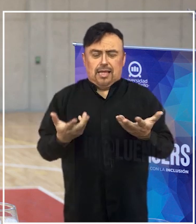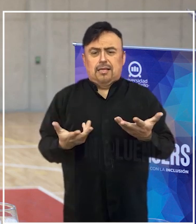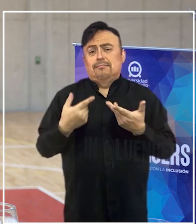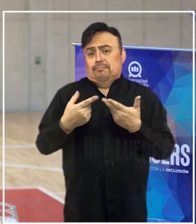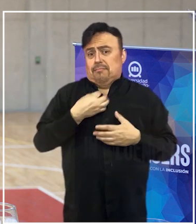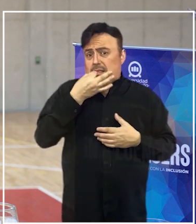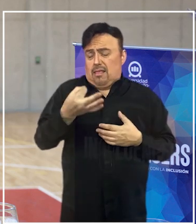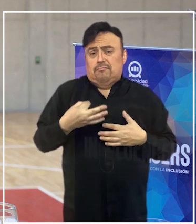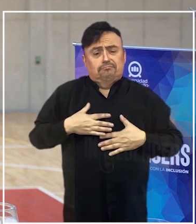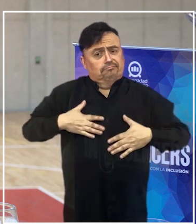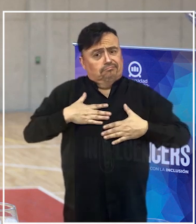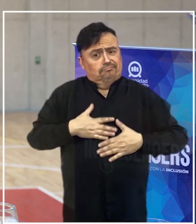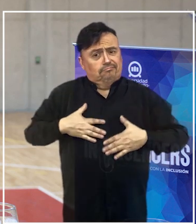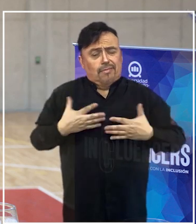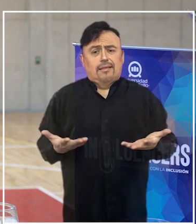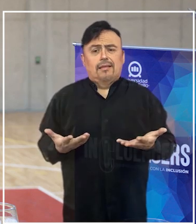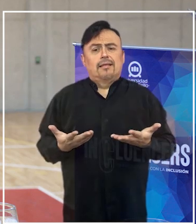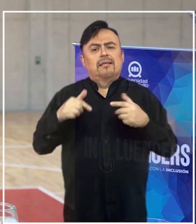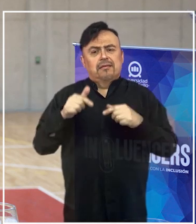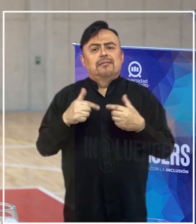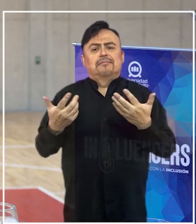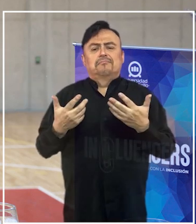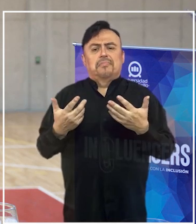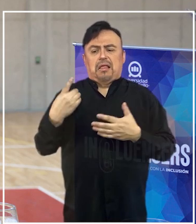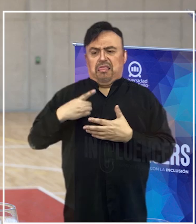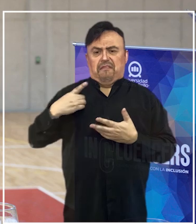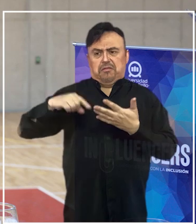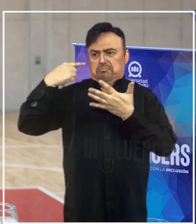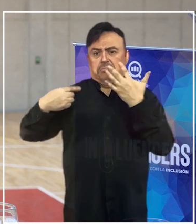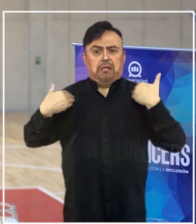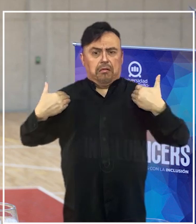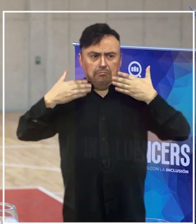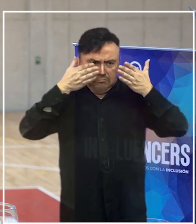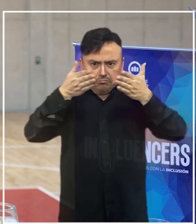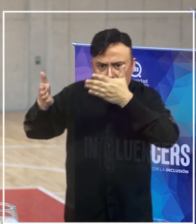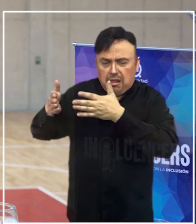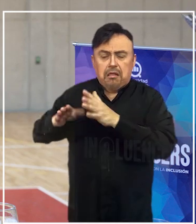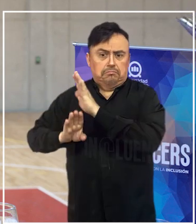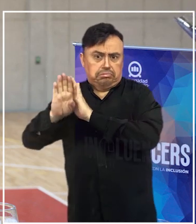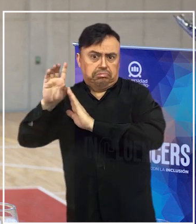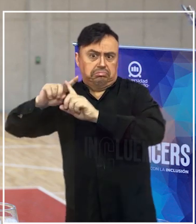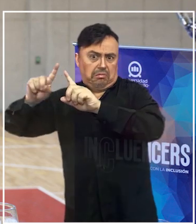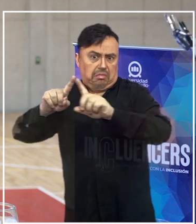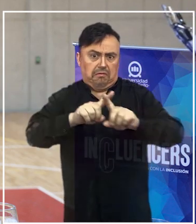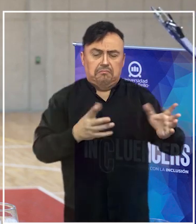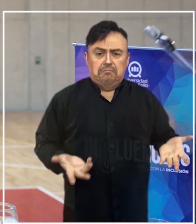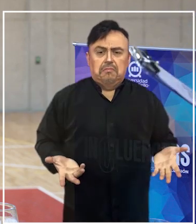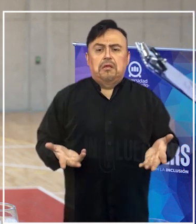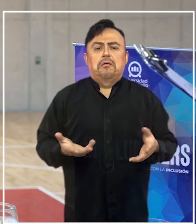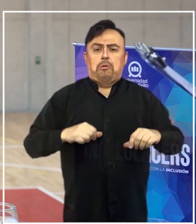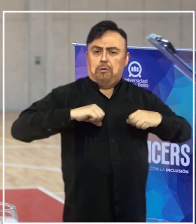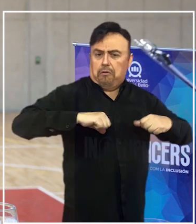mucha satisfacción porque son disciplinas muy diversas, con focos de desarrollo también en algunos casos